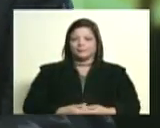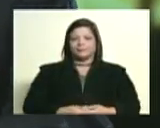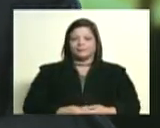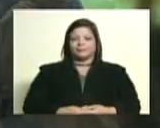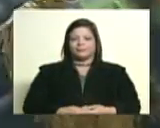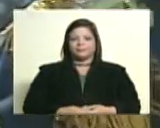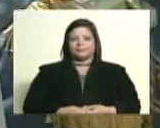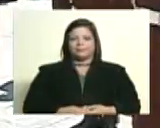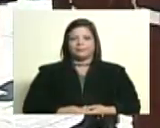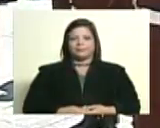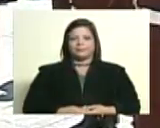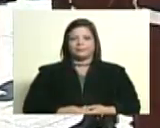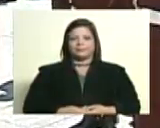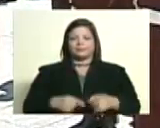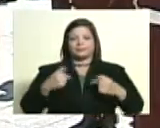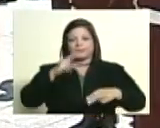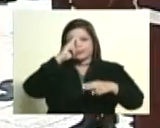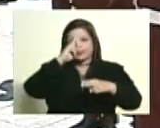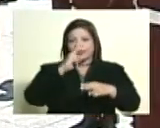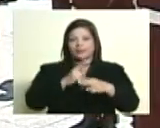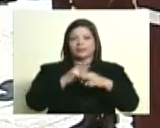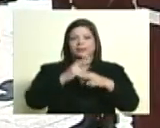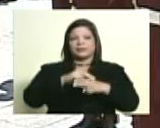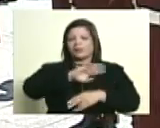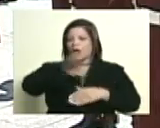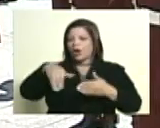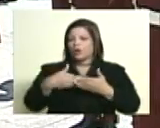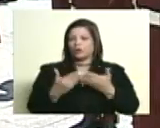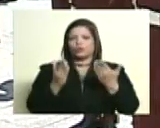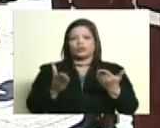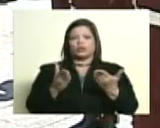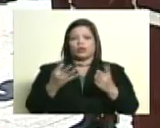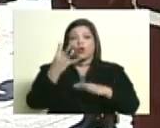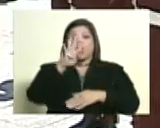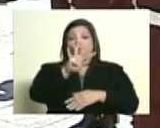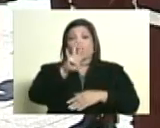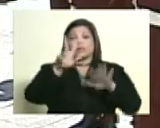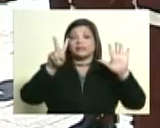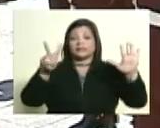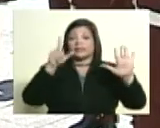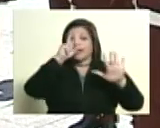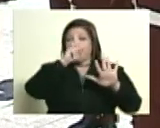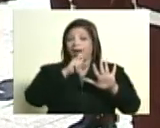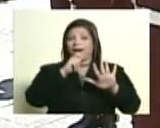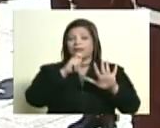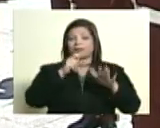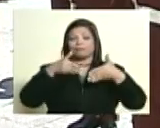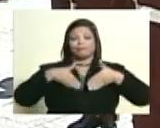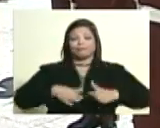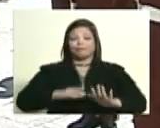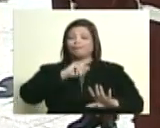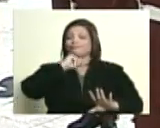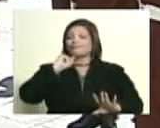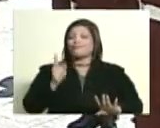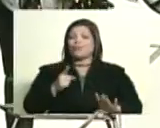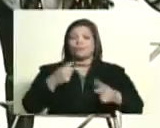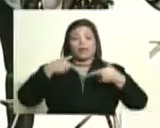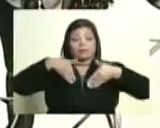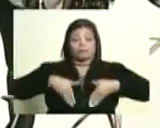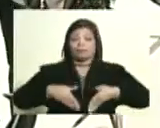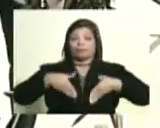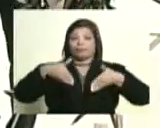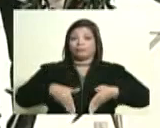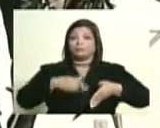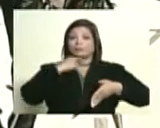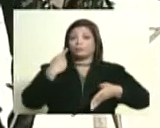veamos resaltar para todos ustedes que a los 47 años de edad fallece en Santa Marta Colombia en la